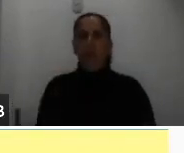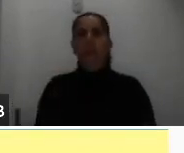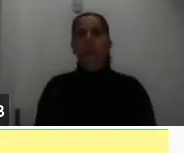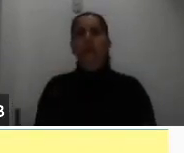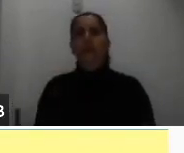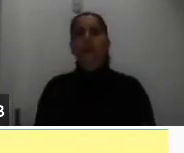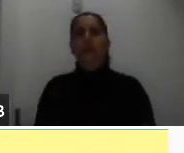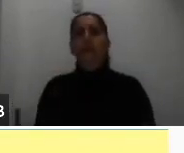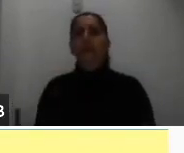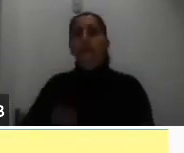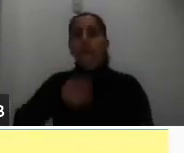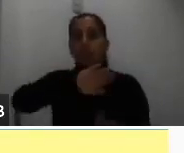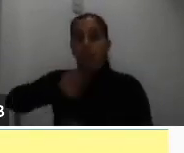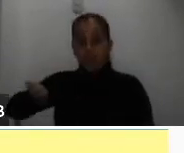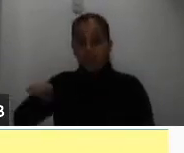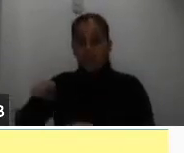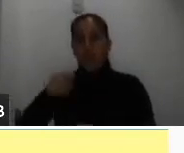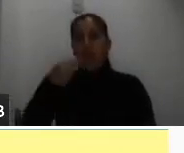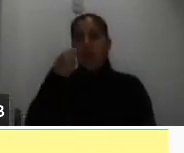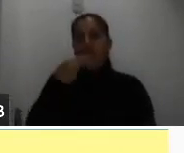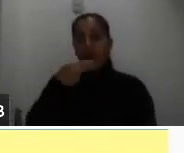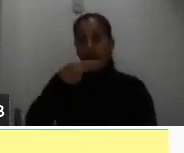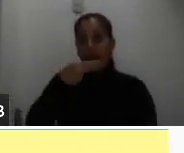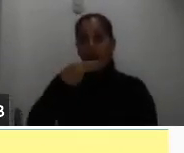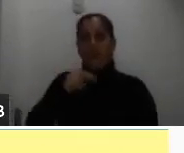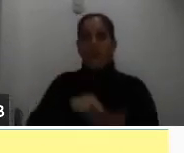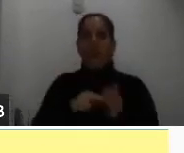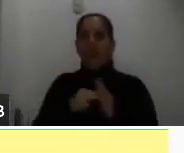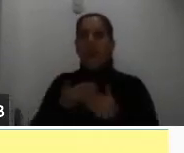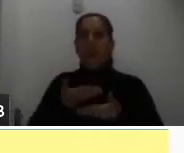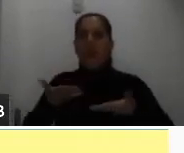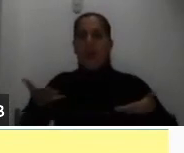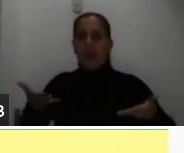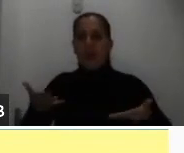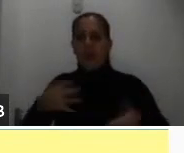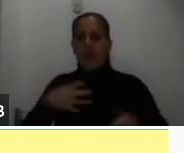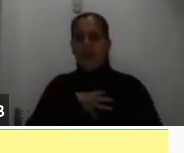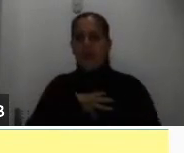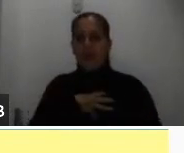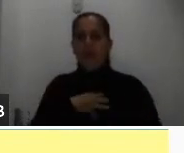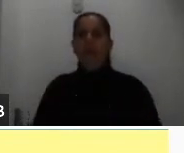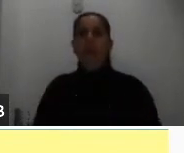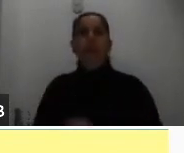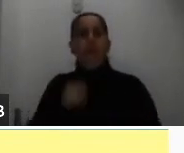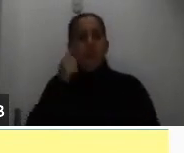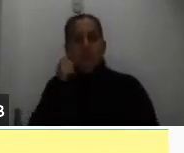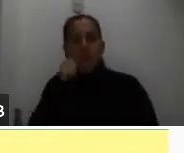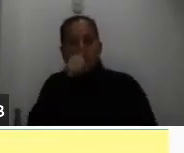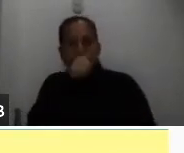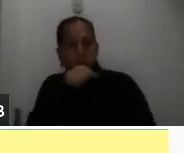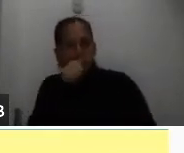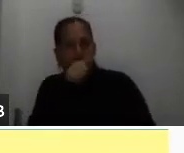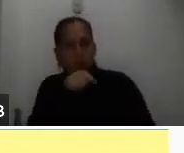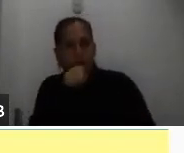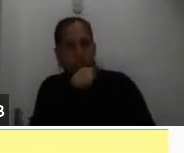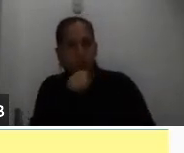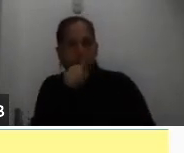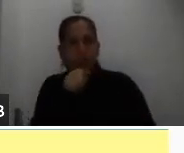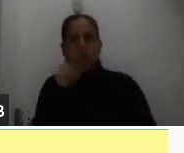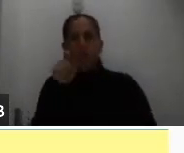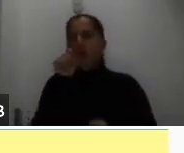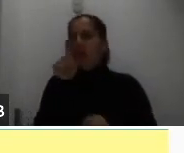La sección H se refiere a bienes. Si ustedes ven aquí las preguntas son